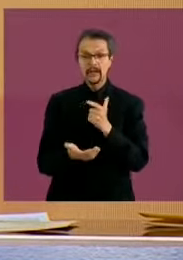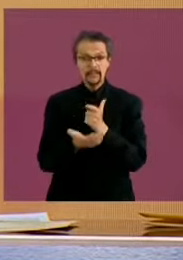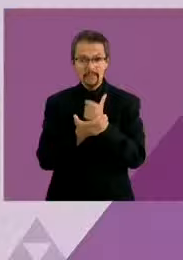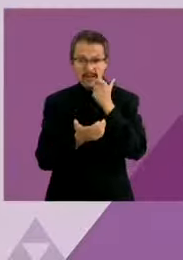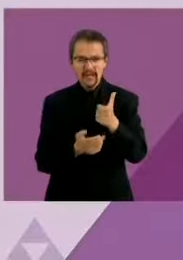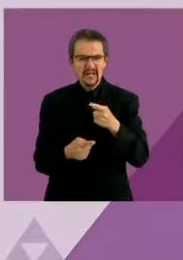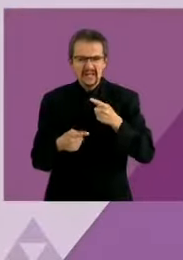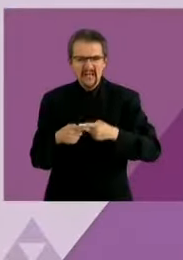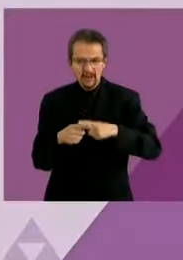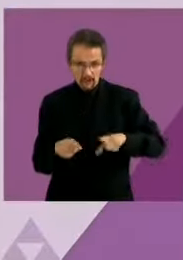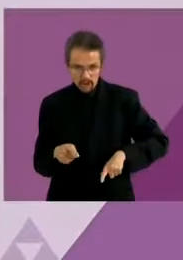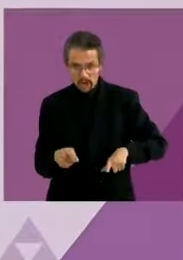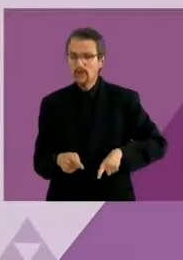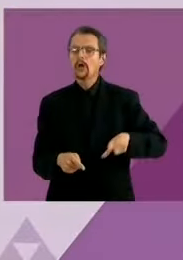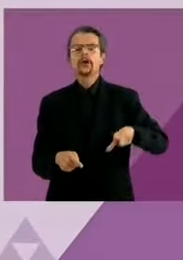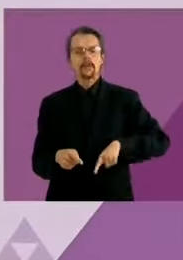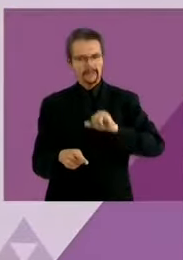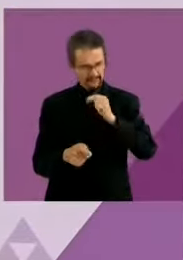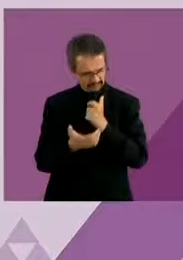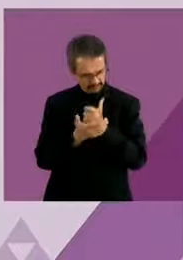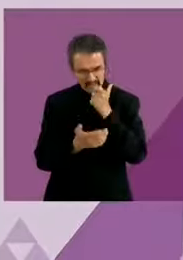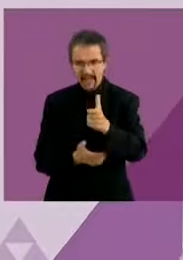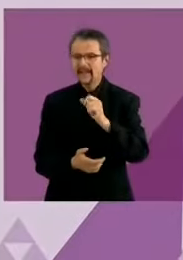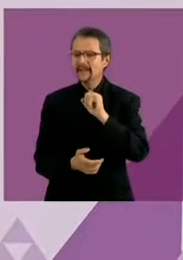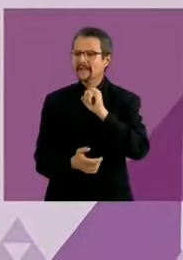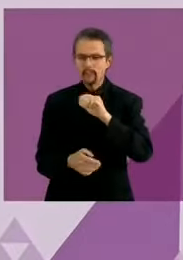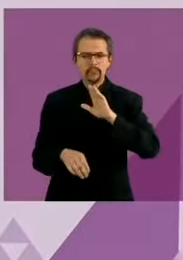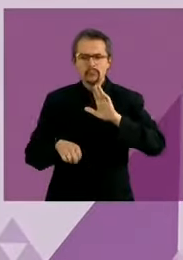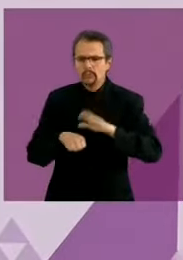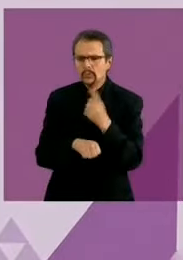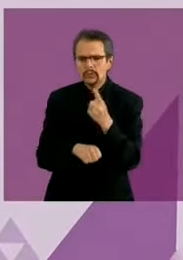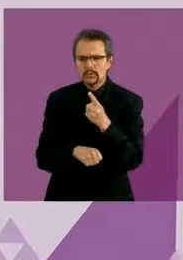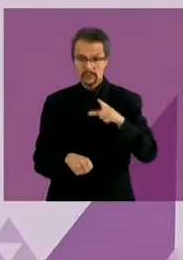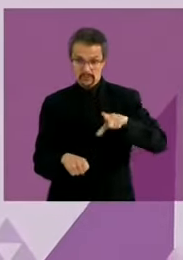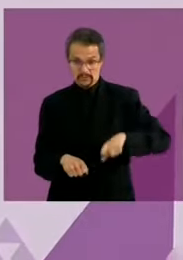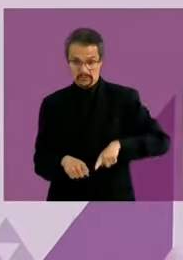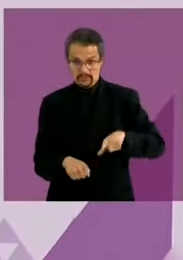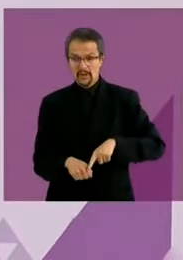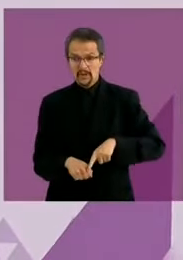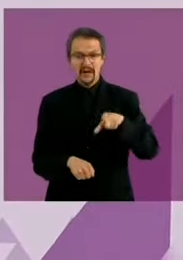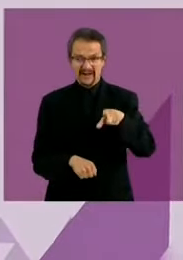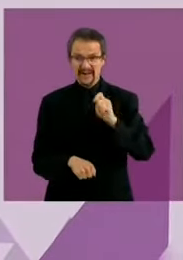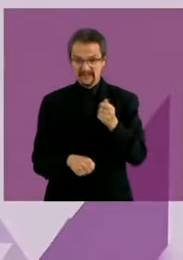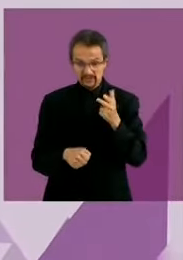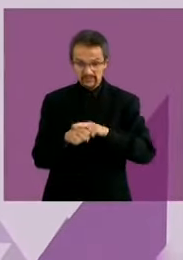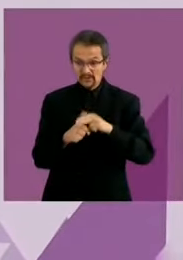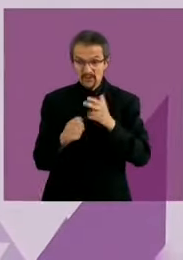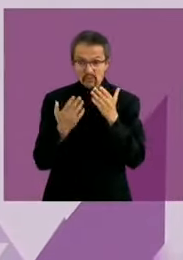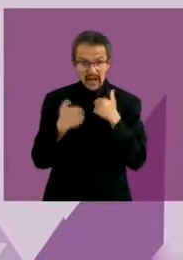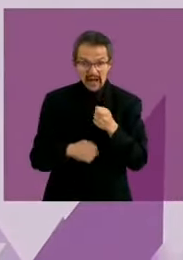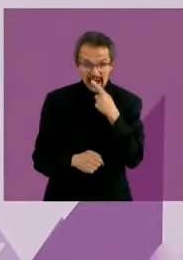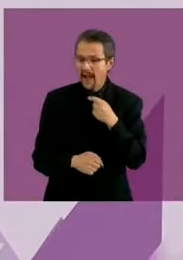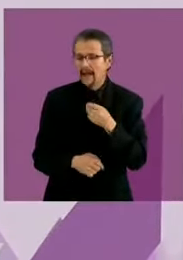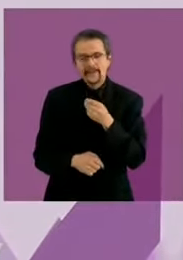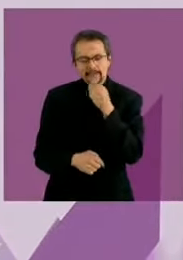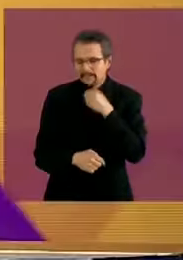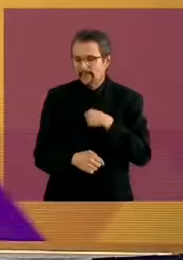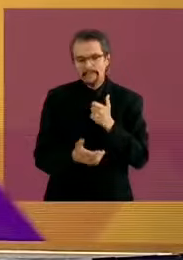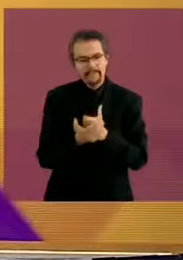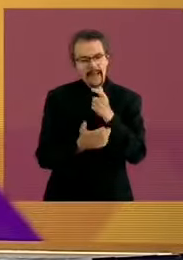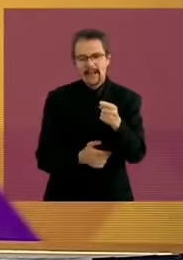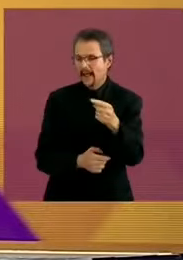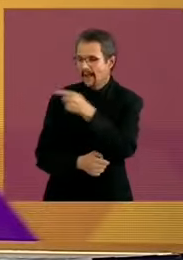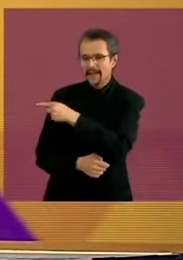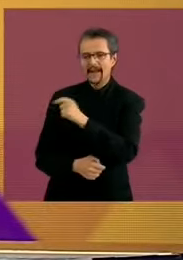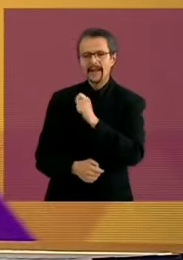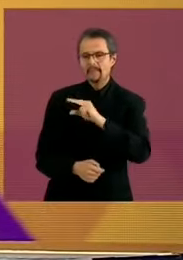Pagado con el erario, porque no te entregaron tu medicamento y vamos a tener un programa específico para diabéticos. Gracias. La pregunta